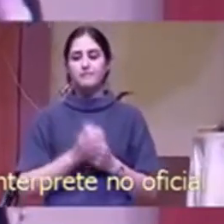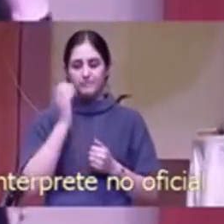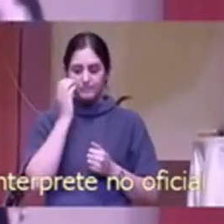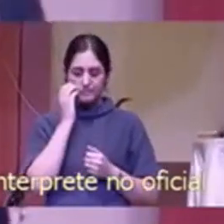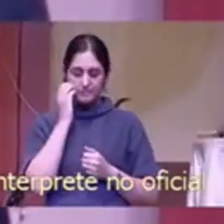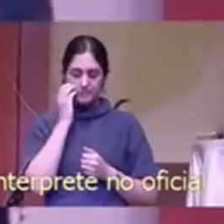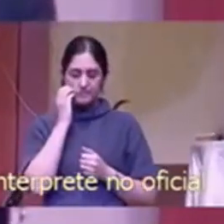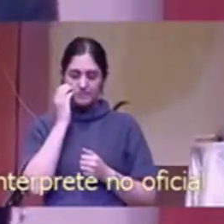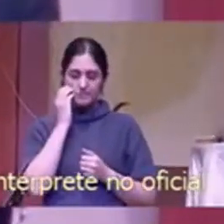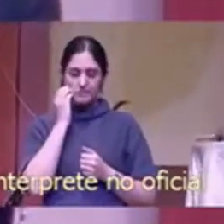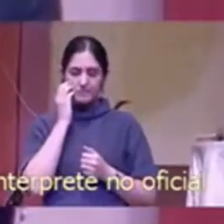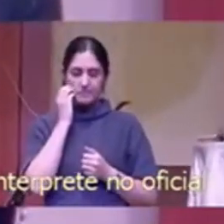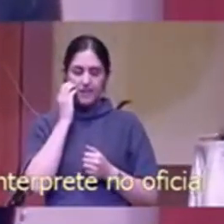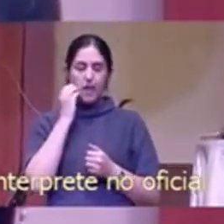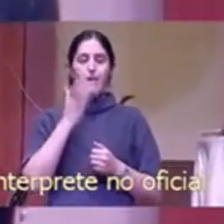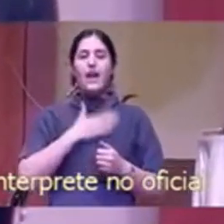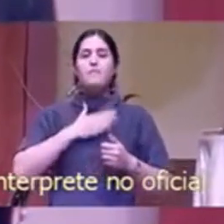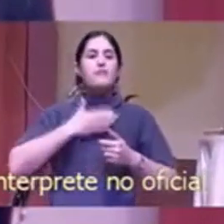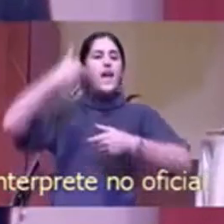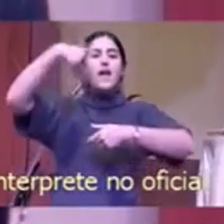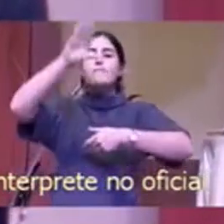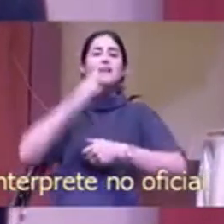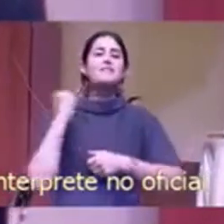Y mucho, mucho más importante.